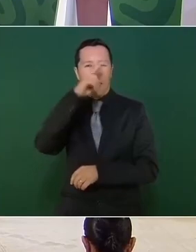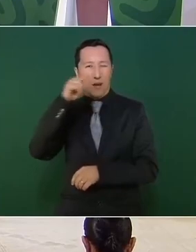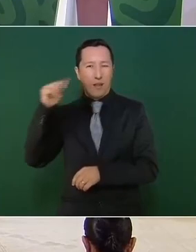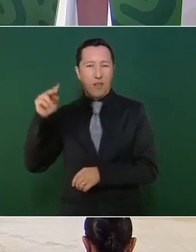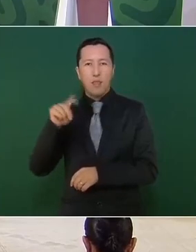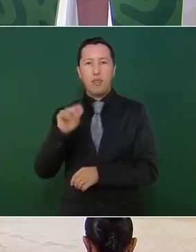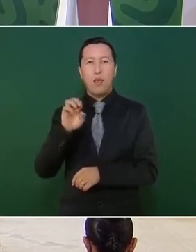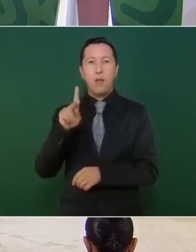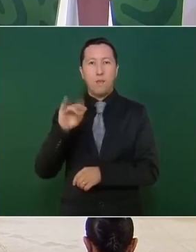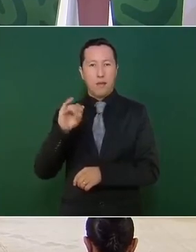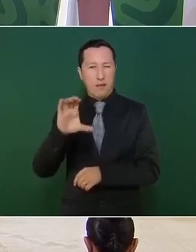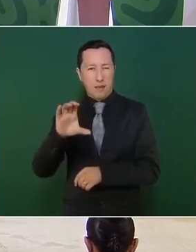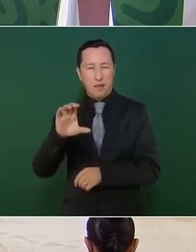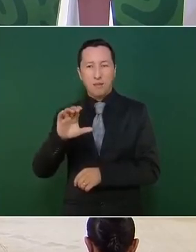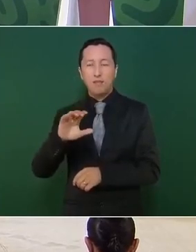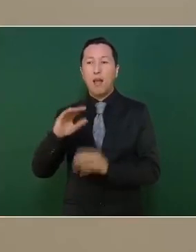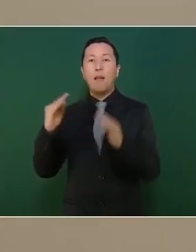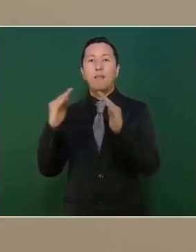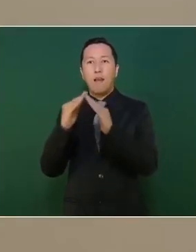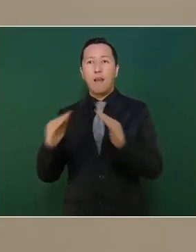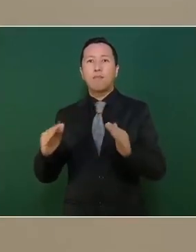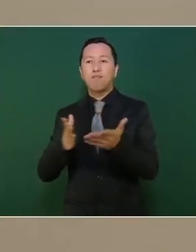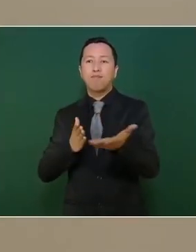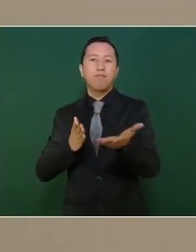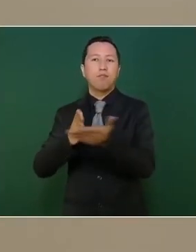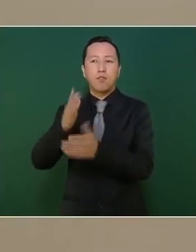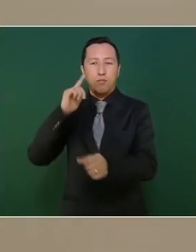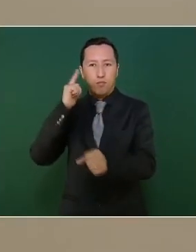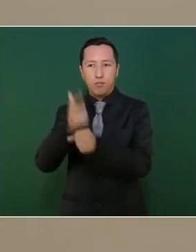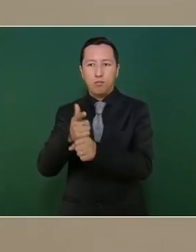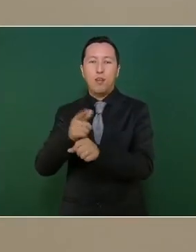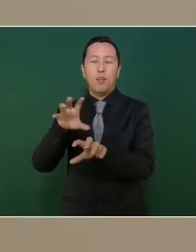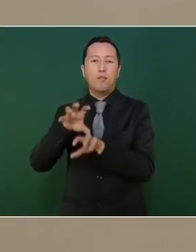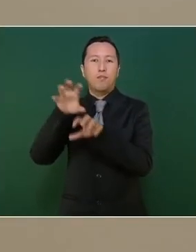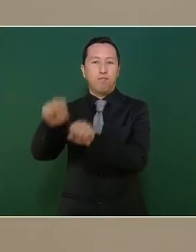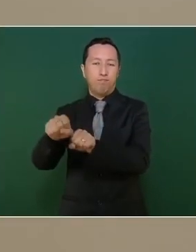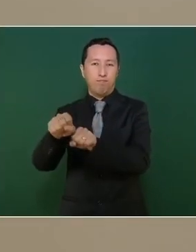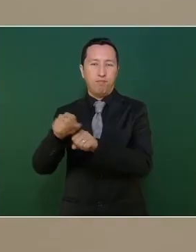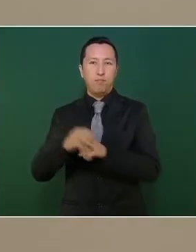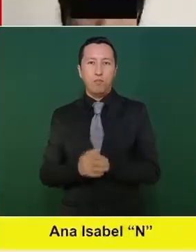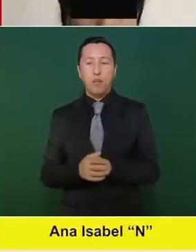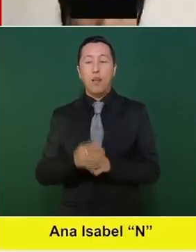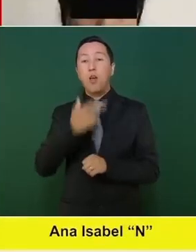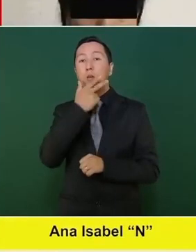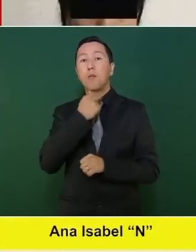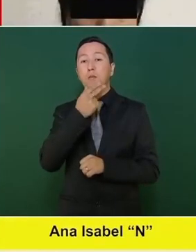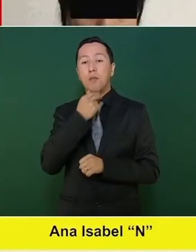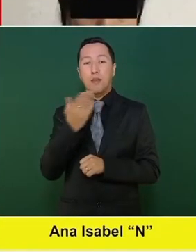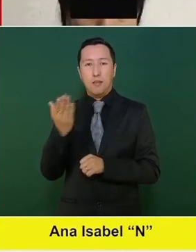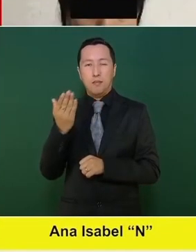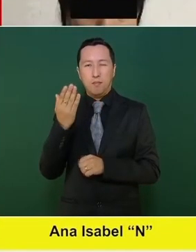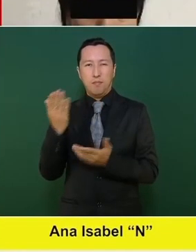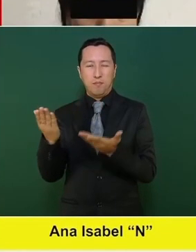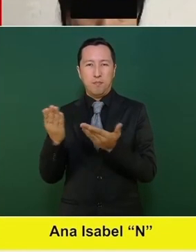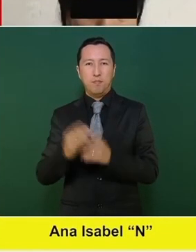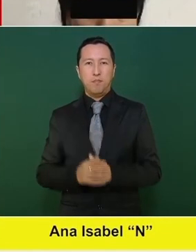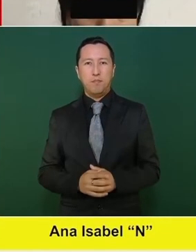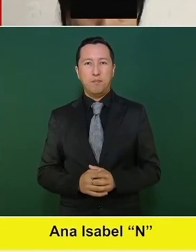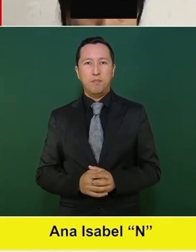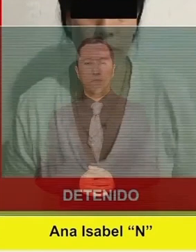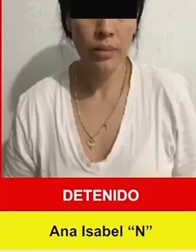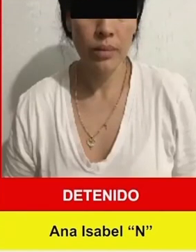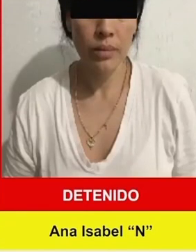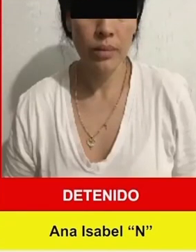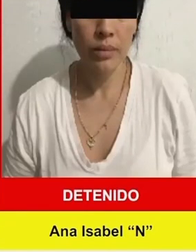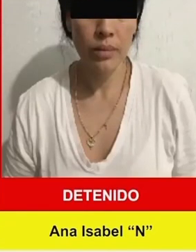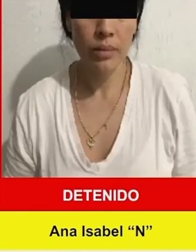Este sujeto es muy relevante porque es el lugarteniente o el brazo derecho, por decirlo de alguna